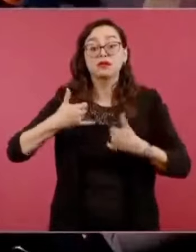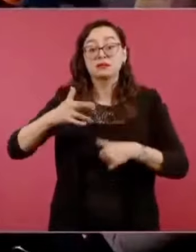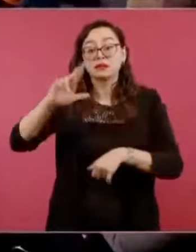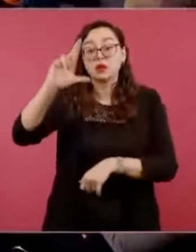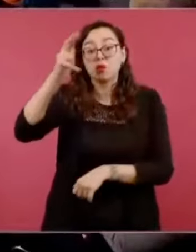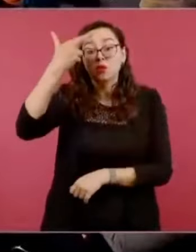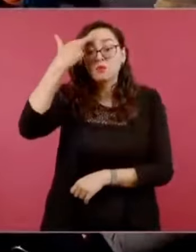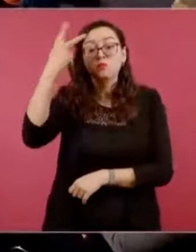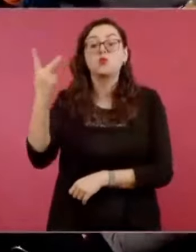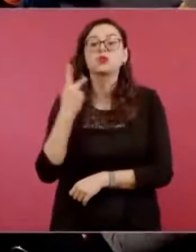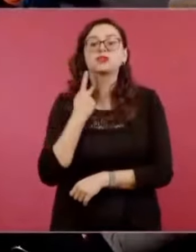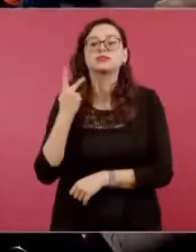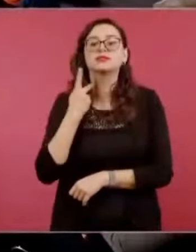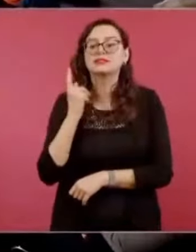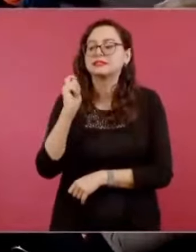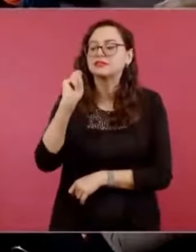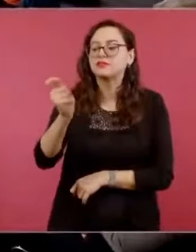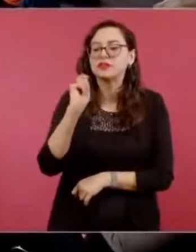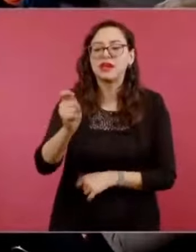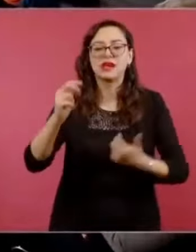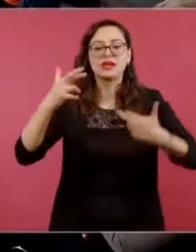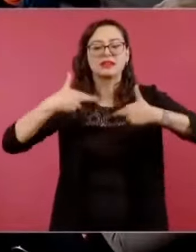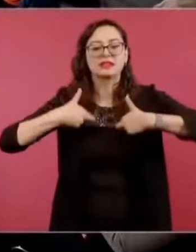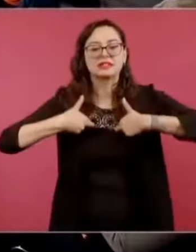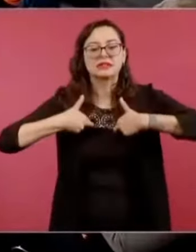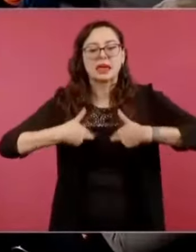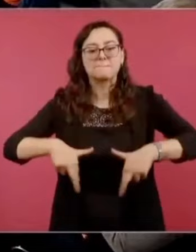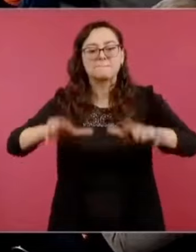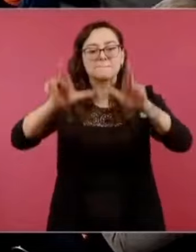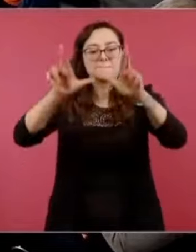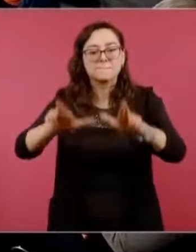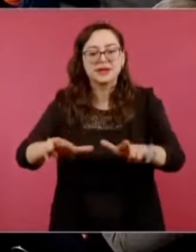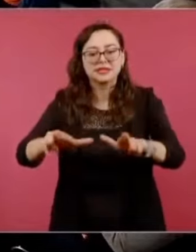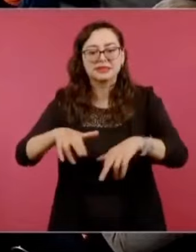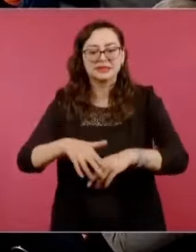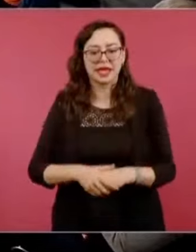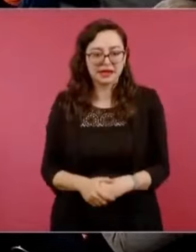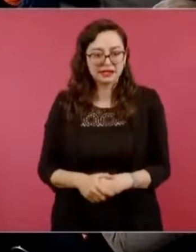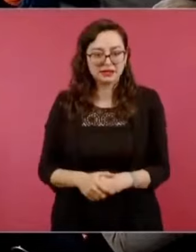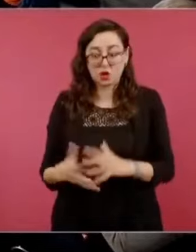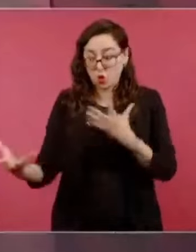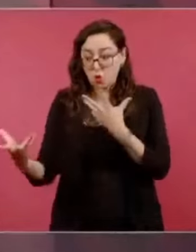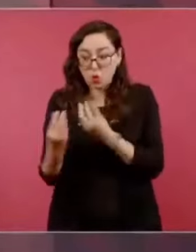nada de zigzagueos,